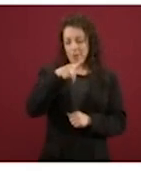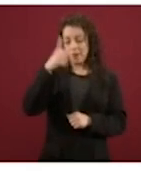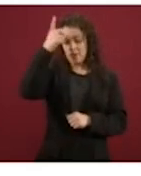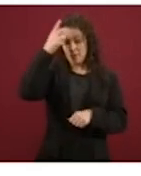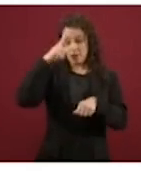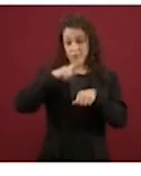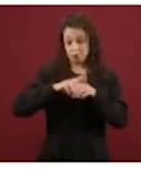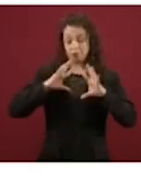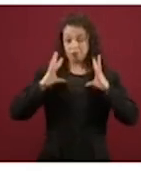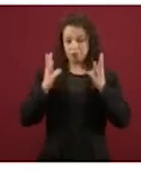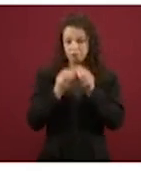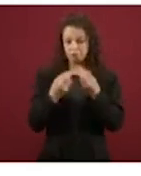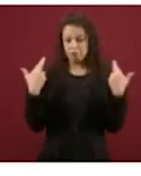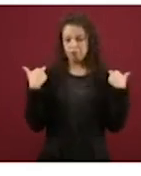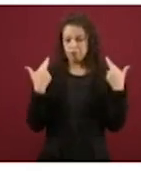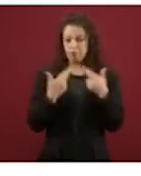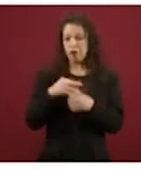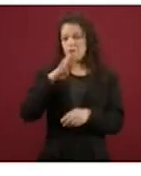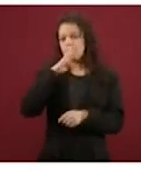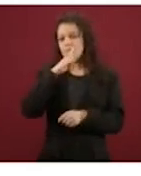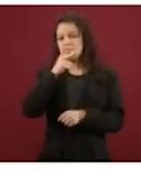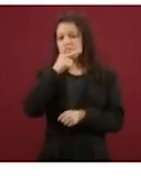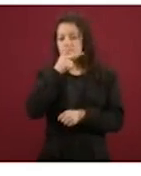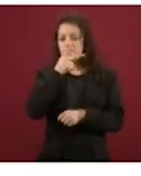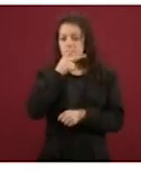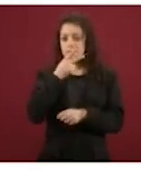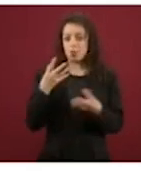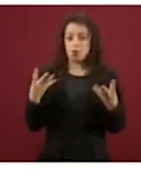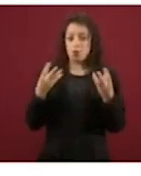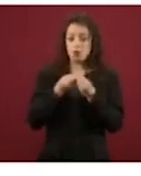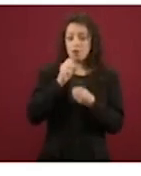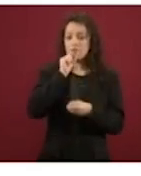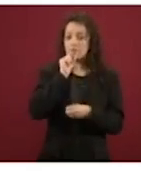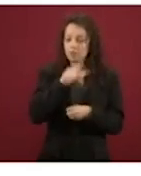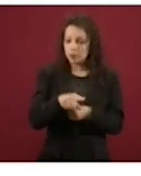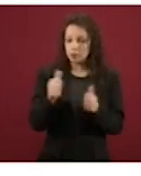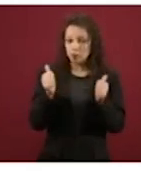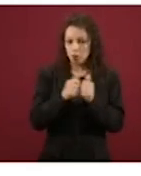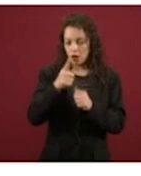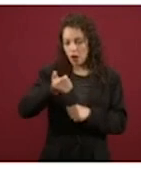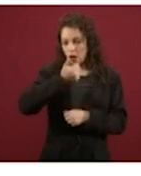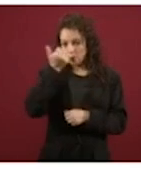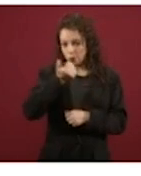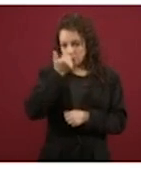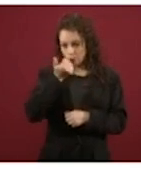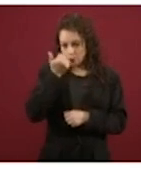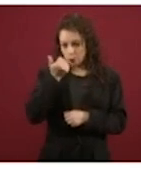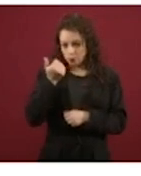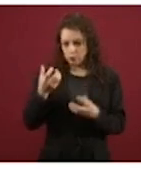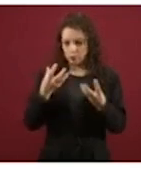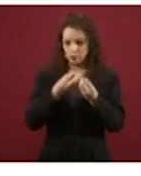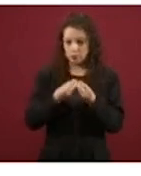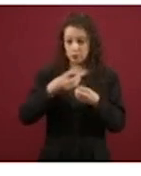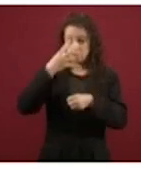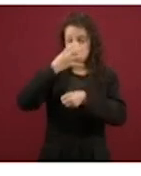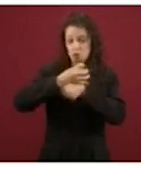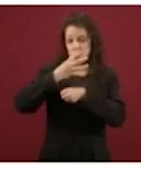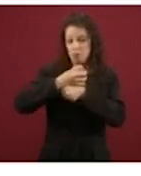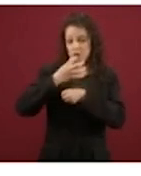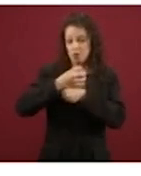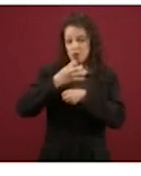maestros, las madres y padres de familia y estudiantes arriba del cuarto año